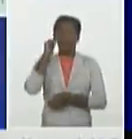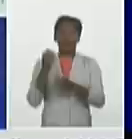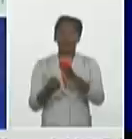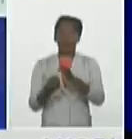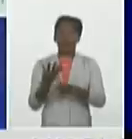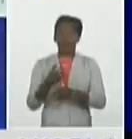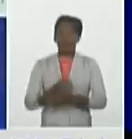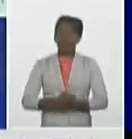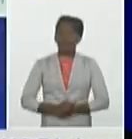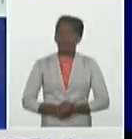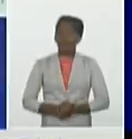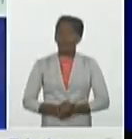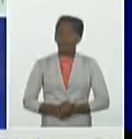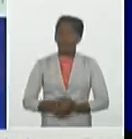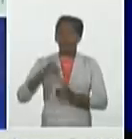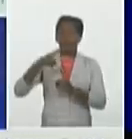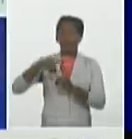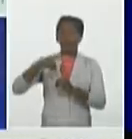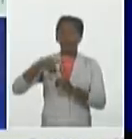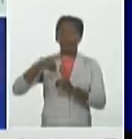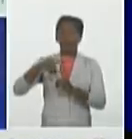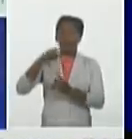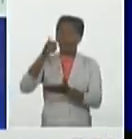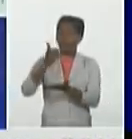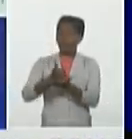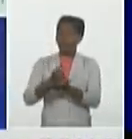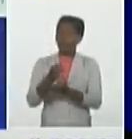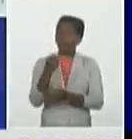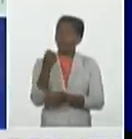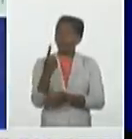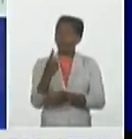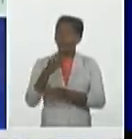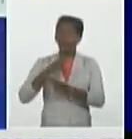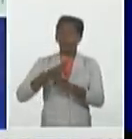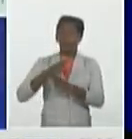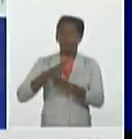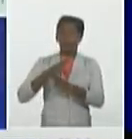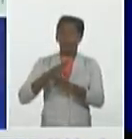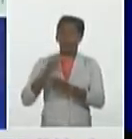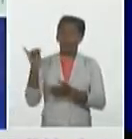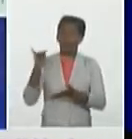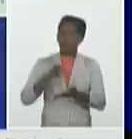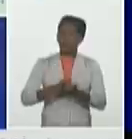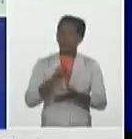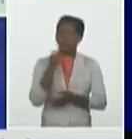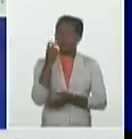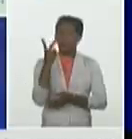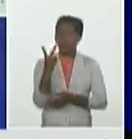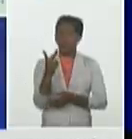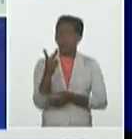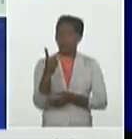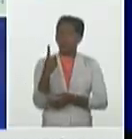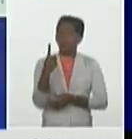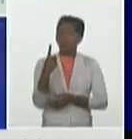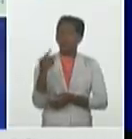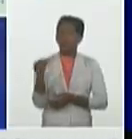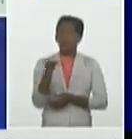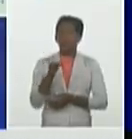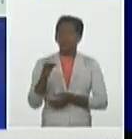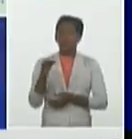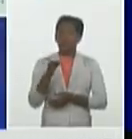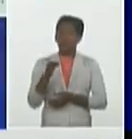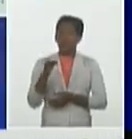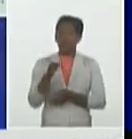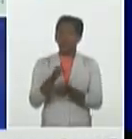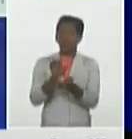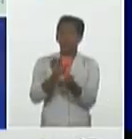importado del municipio Cabecera Las Tunas y en Santiago los dos casos importados uno del municipio Guamá y uno del